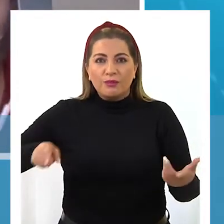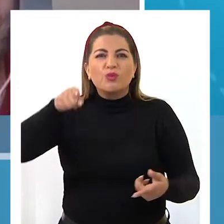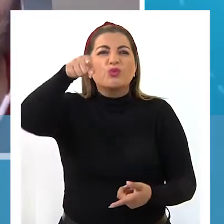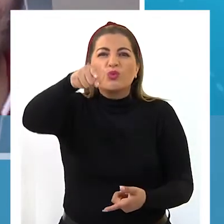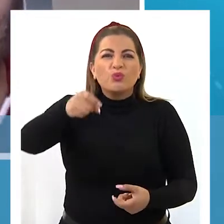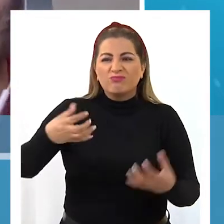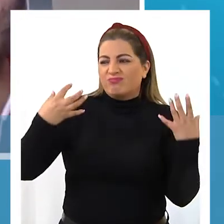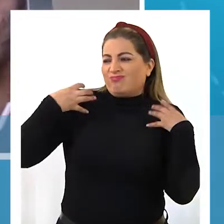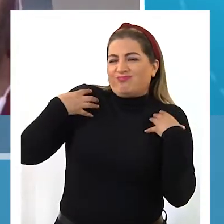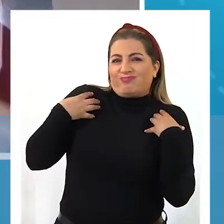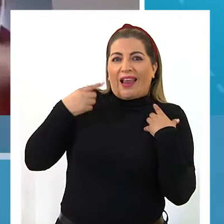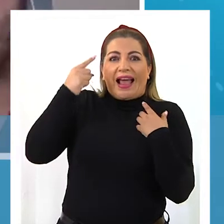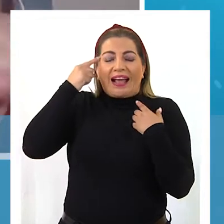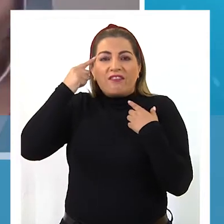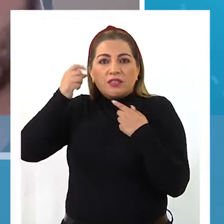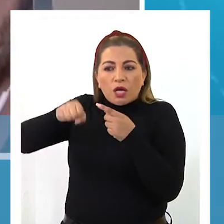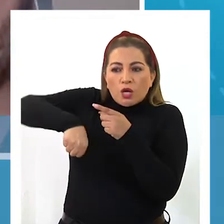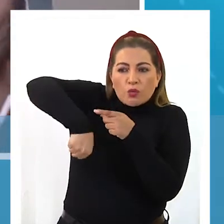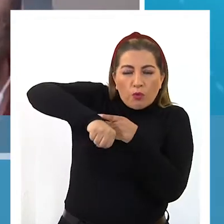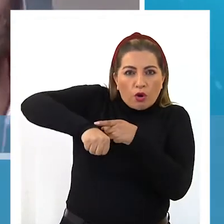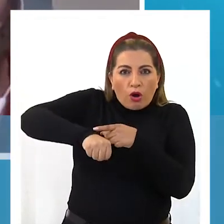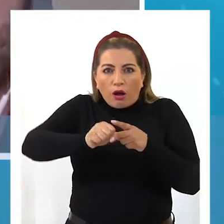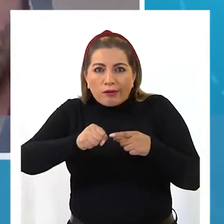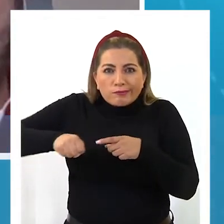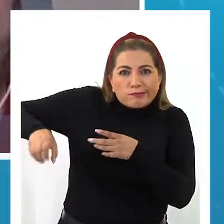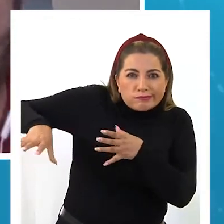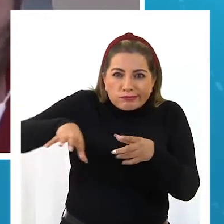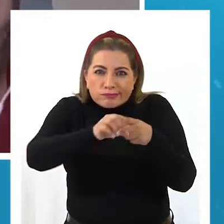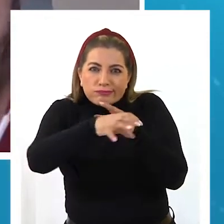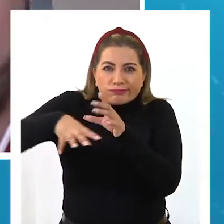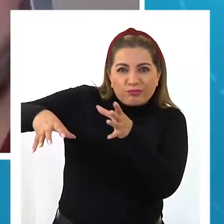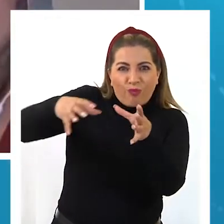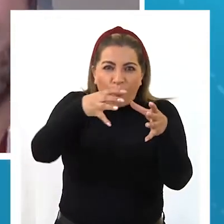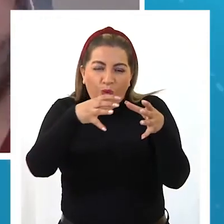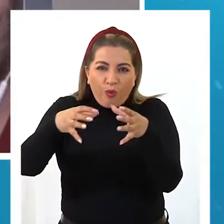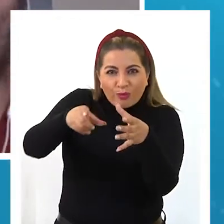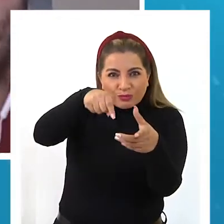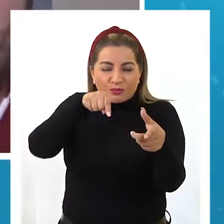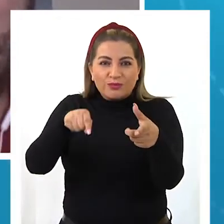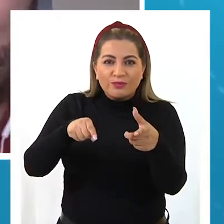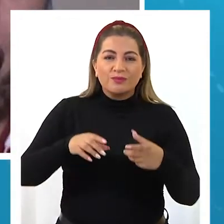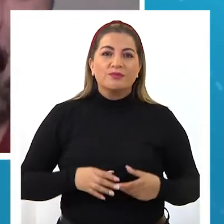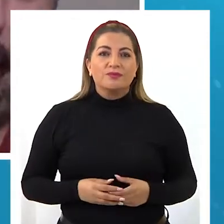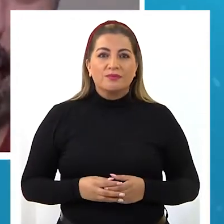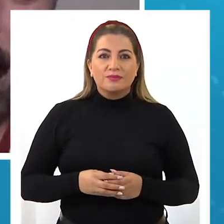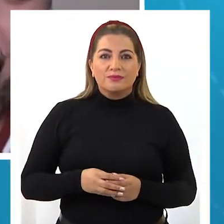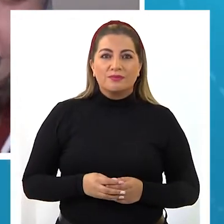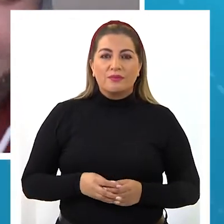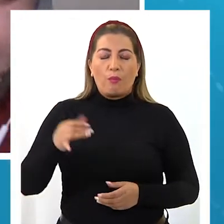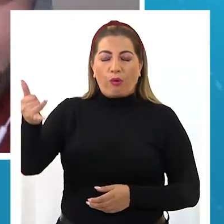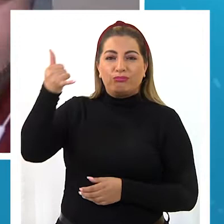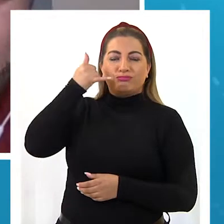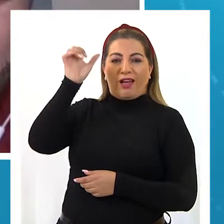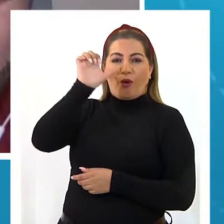va pasando en tu cabeza cuando vas detrás de la pelota? ¿Cómo logras dominarla al punto en que te llaman desde Europa?